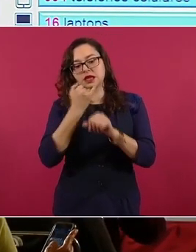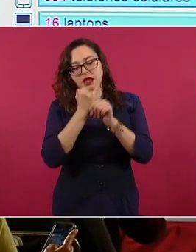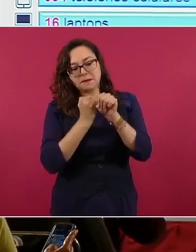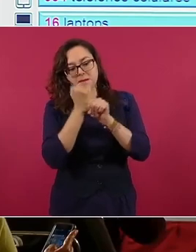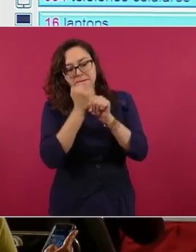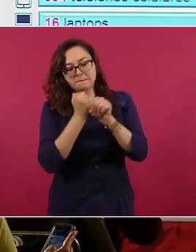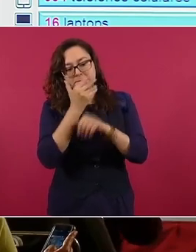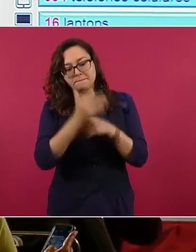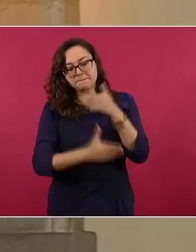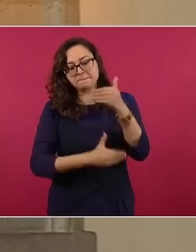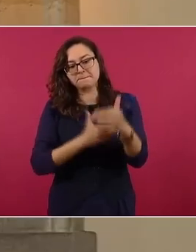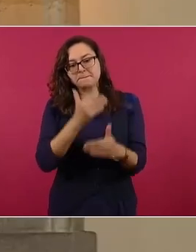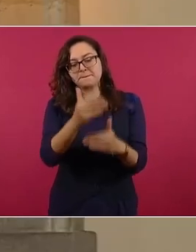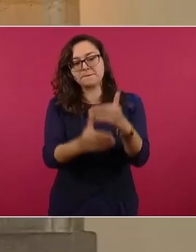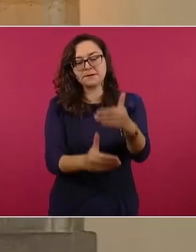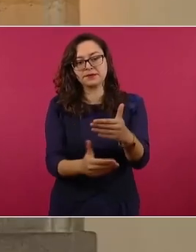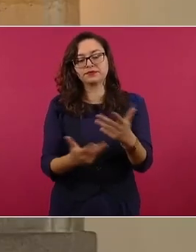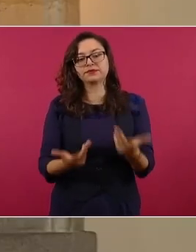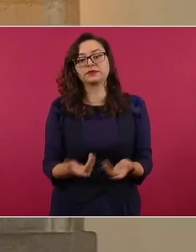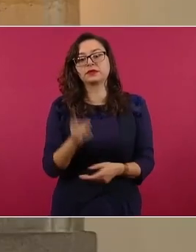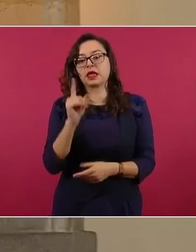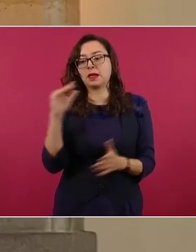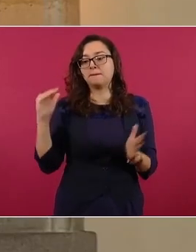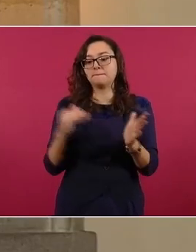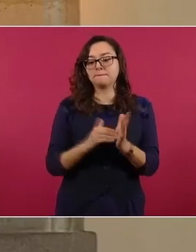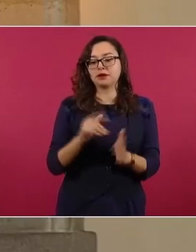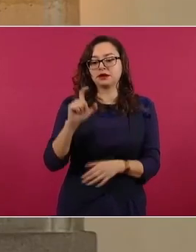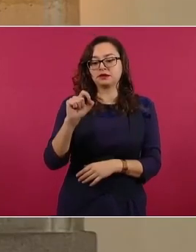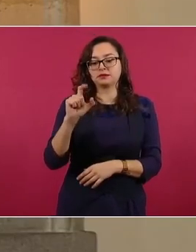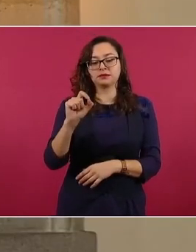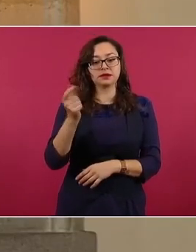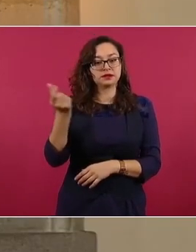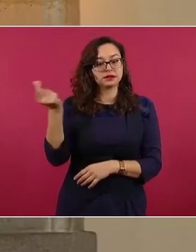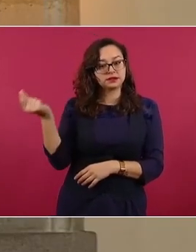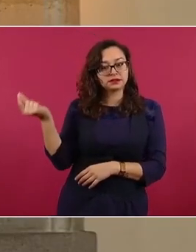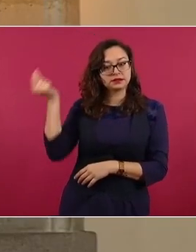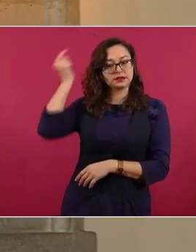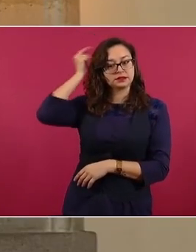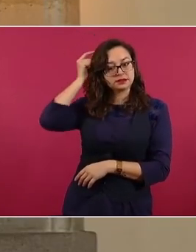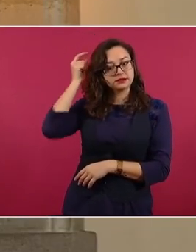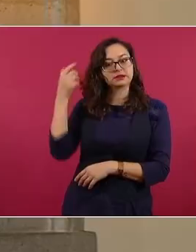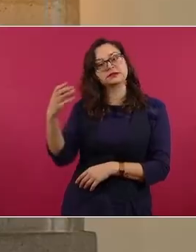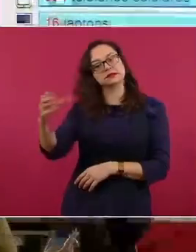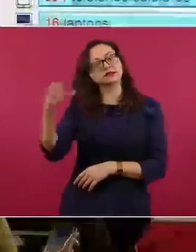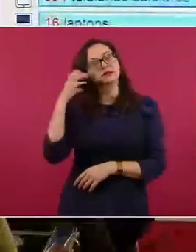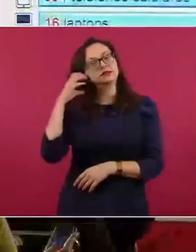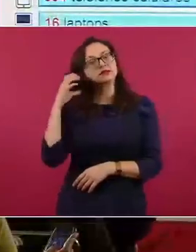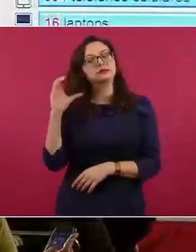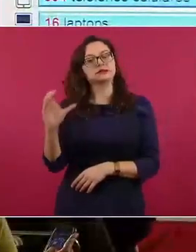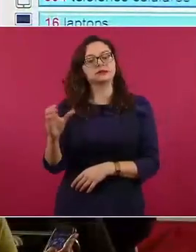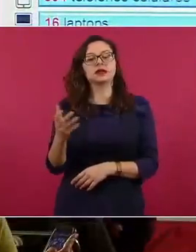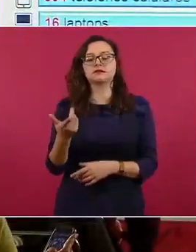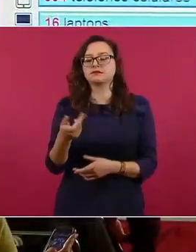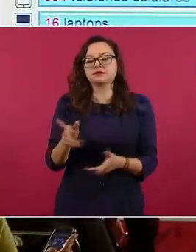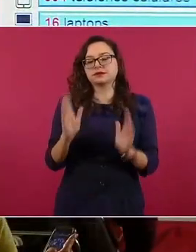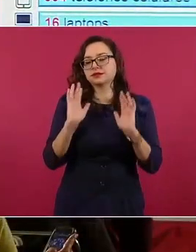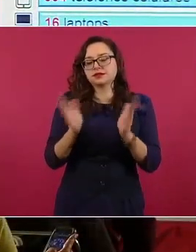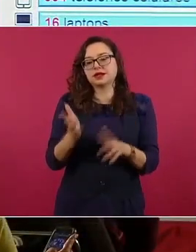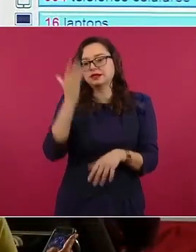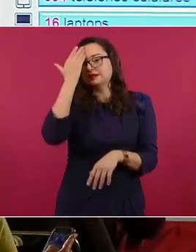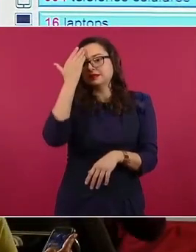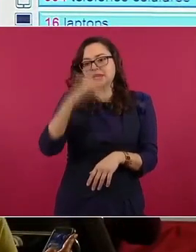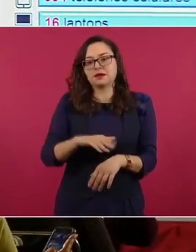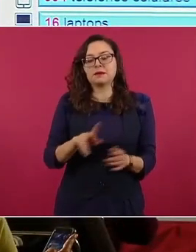se aseguraron mil 20 chips de celular, lo que hemos señalado que son utilizados luego estos sistemas